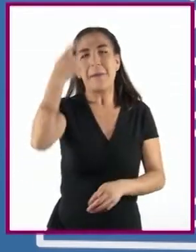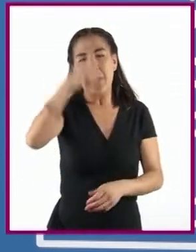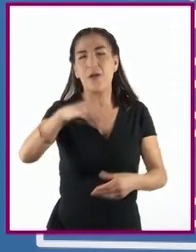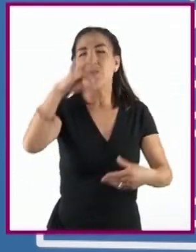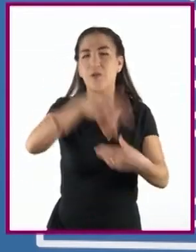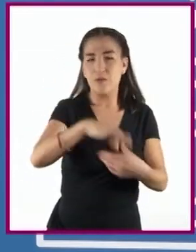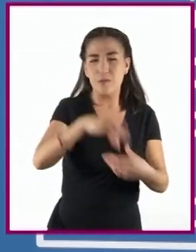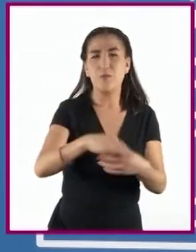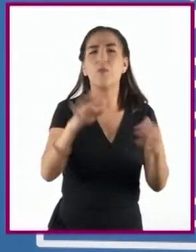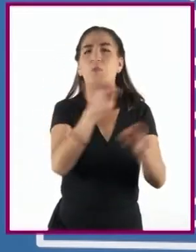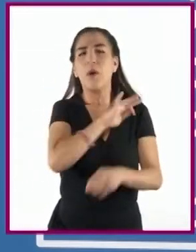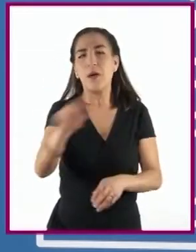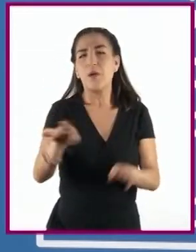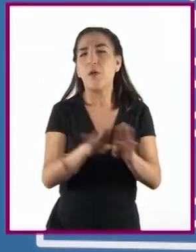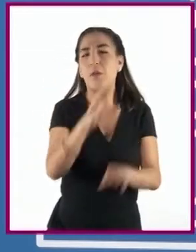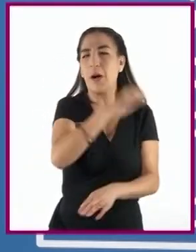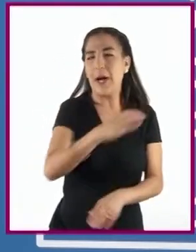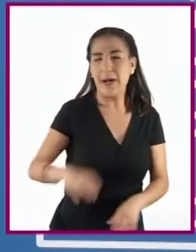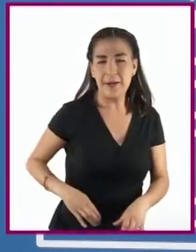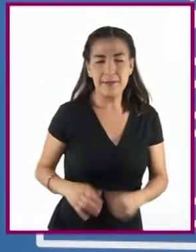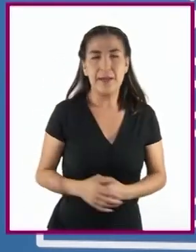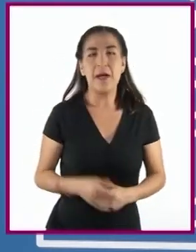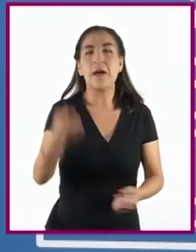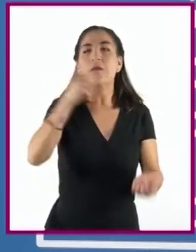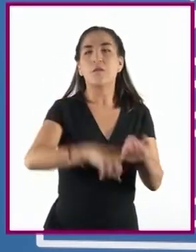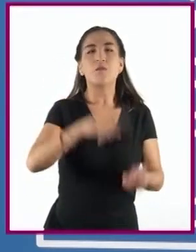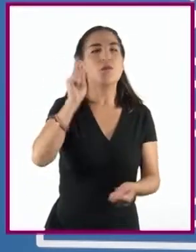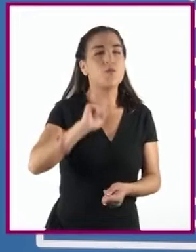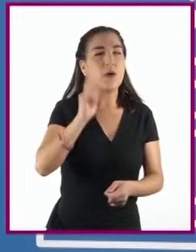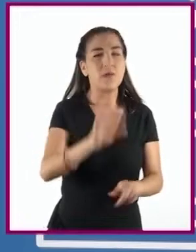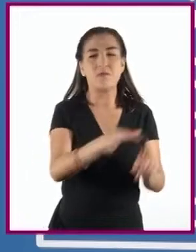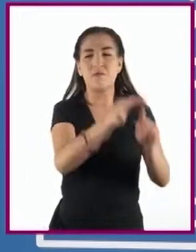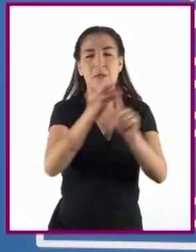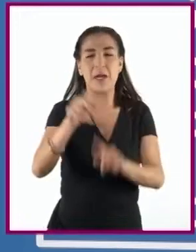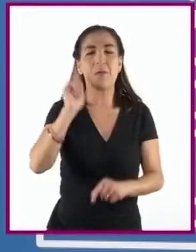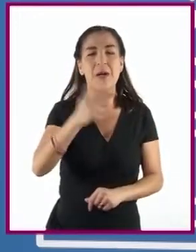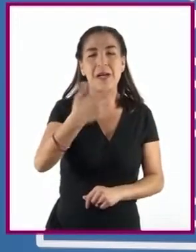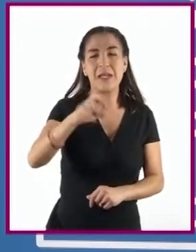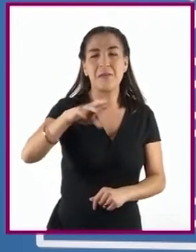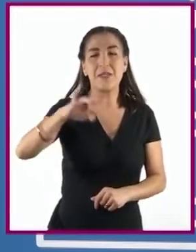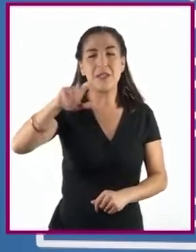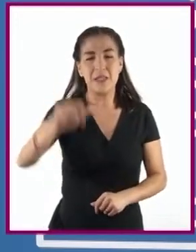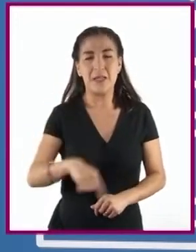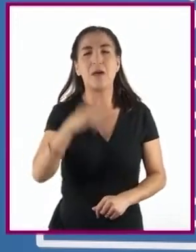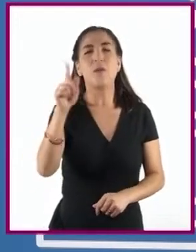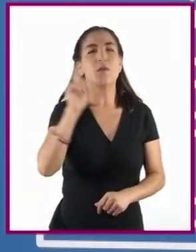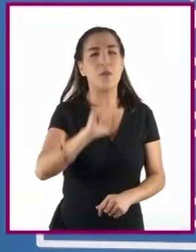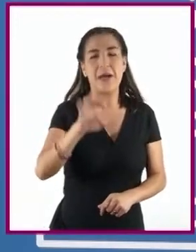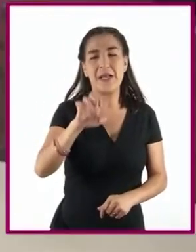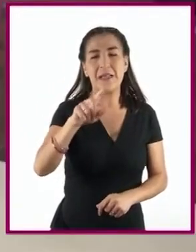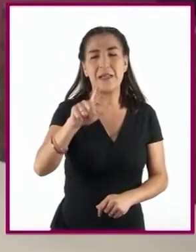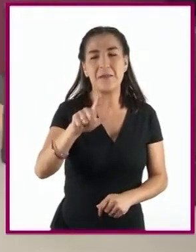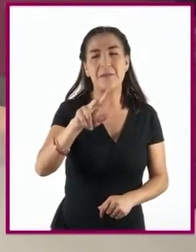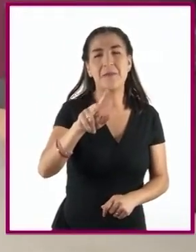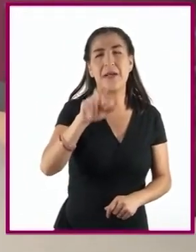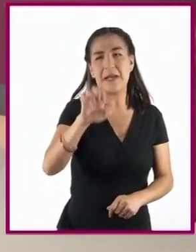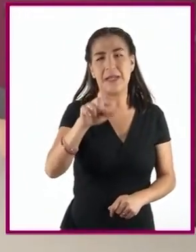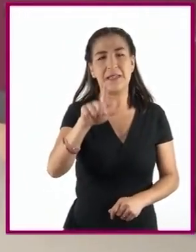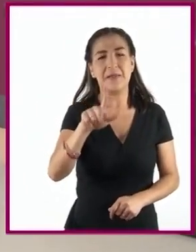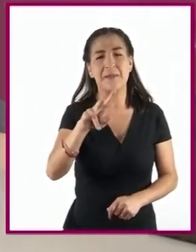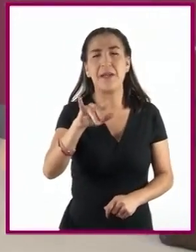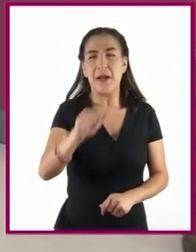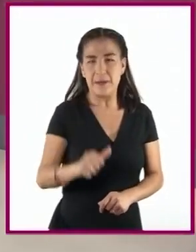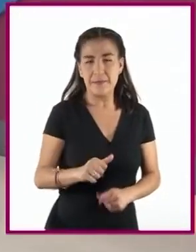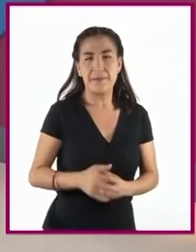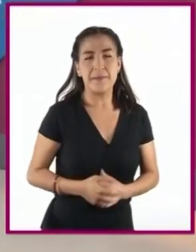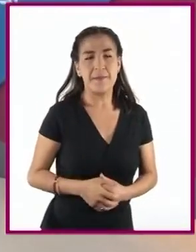ser votadas. Destacaron sufragistas como Hermila Galindo y Elvia Carrillo Puerto. También,